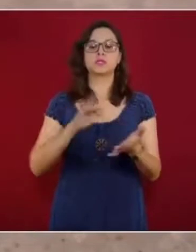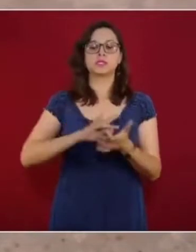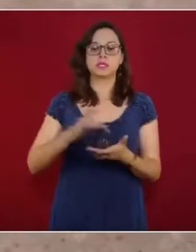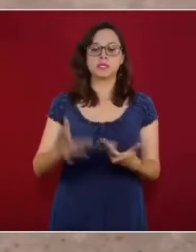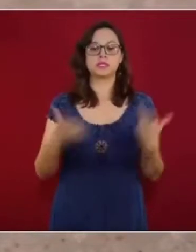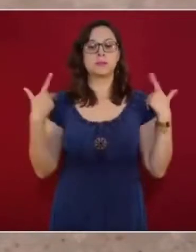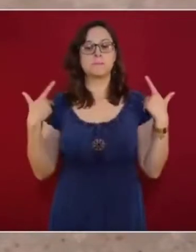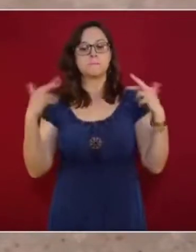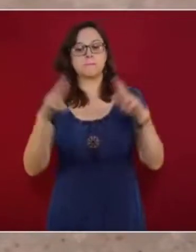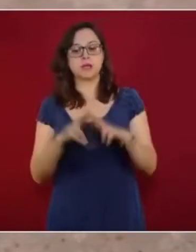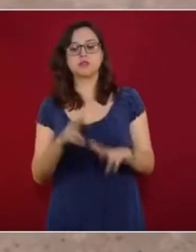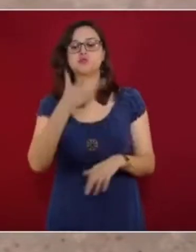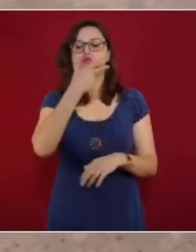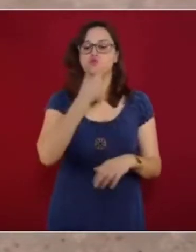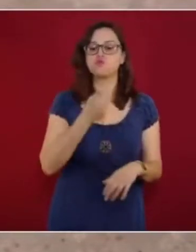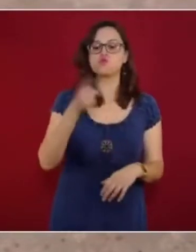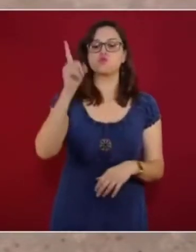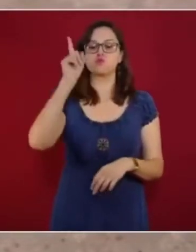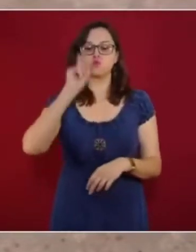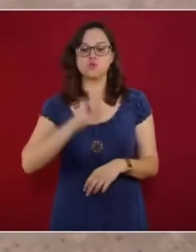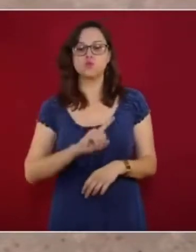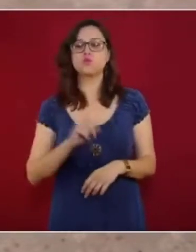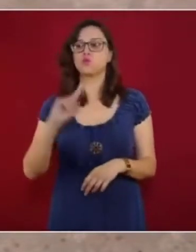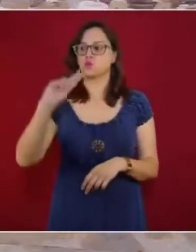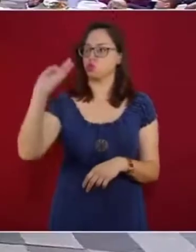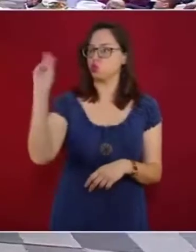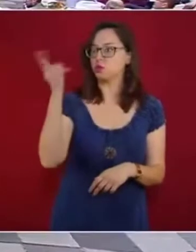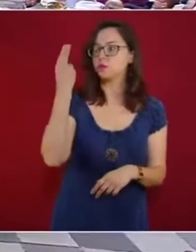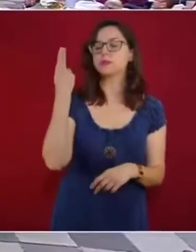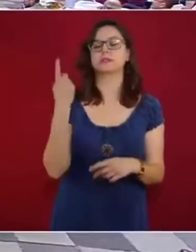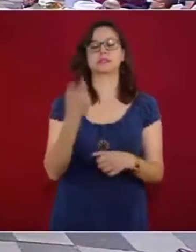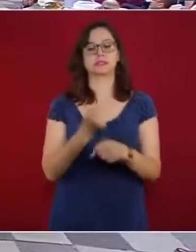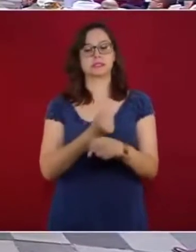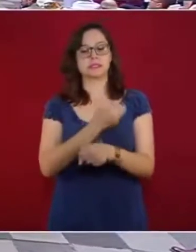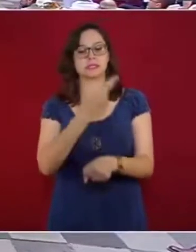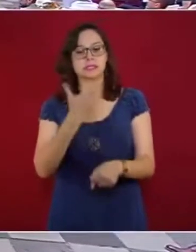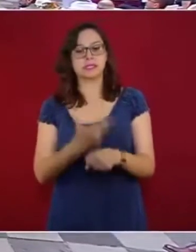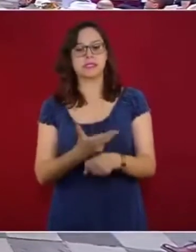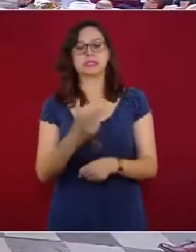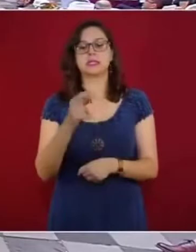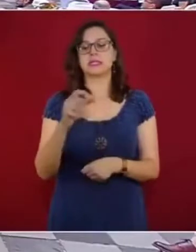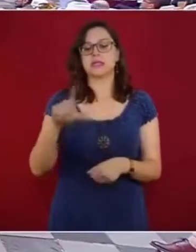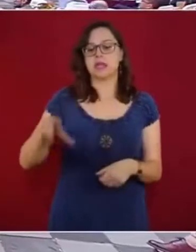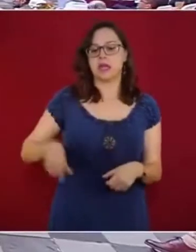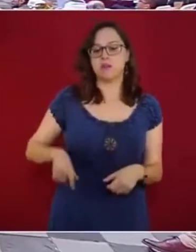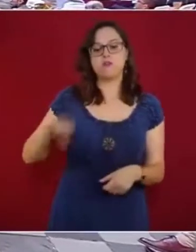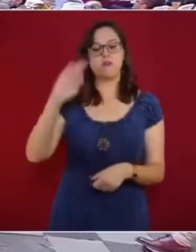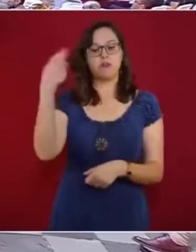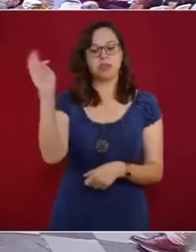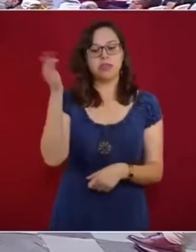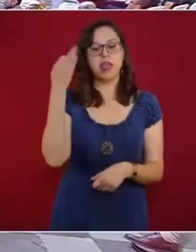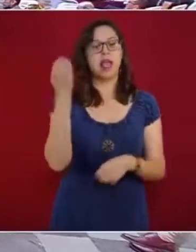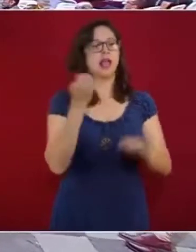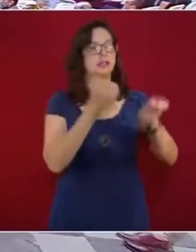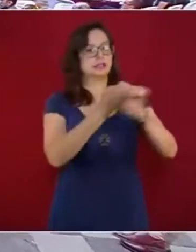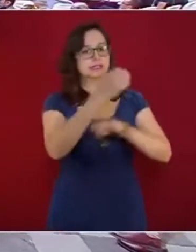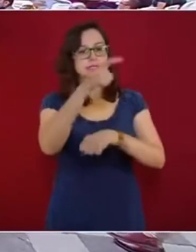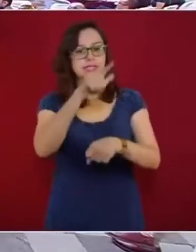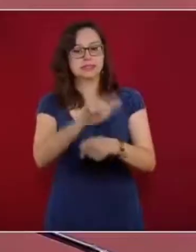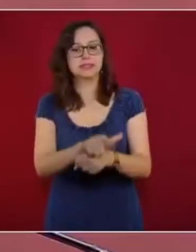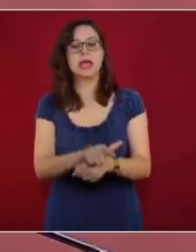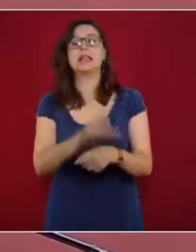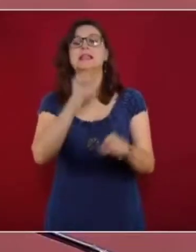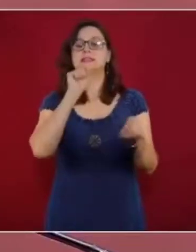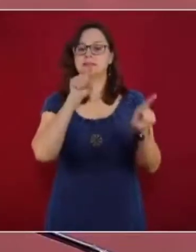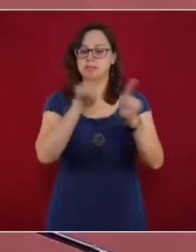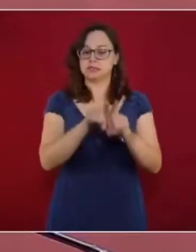maestros, a los académicos, a las universidades, a las secretarías de gobierno federal, a los gobiernos estatales, a las secretarías de